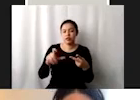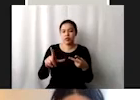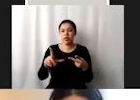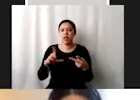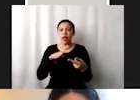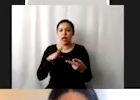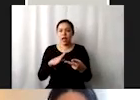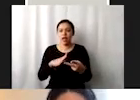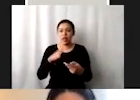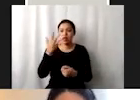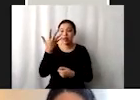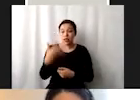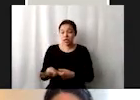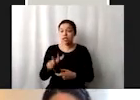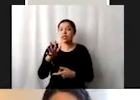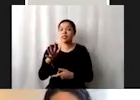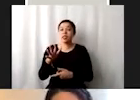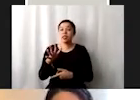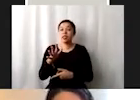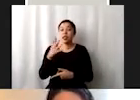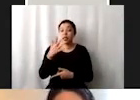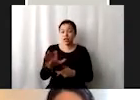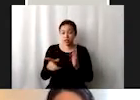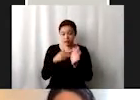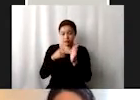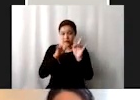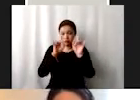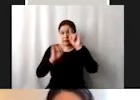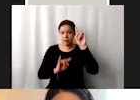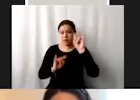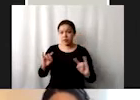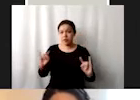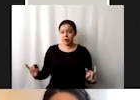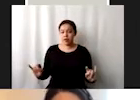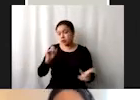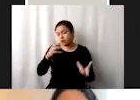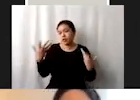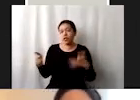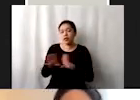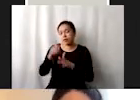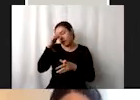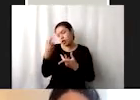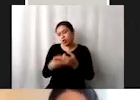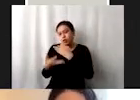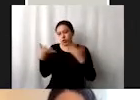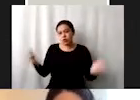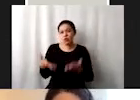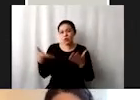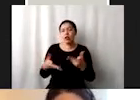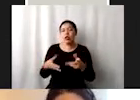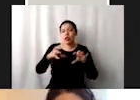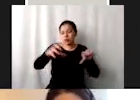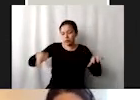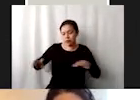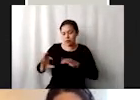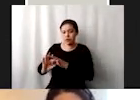diez veces, pero eso no significa que al momento que se habla de cooperación intersectorial o de alianzas o de